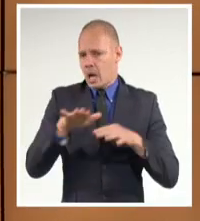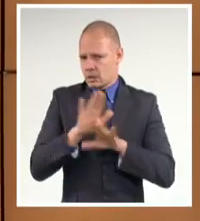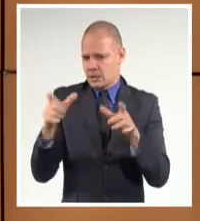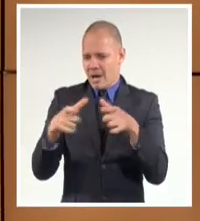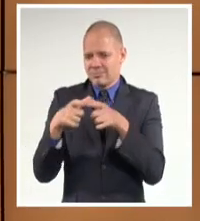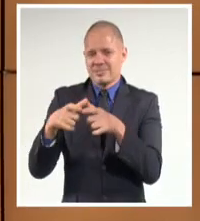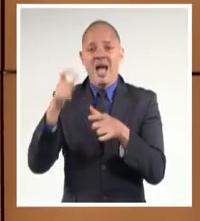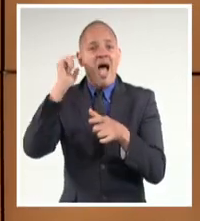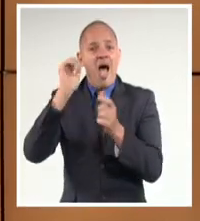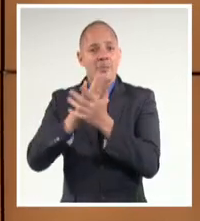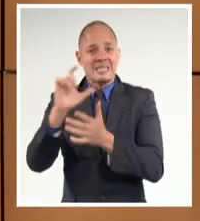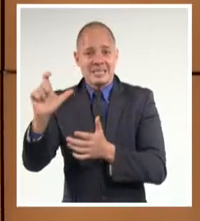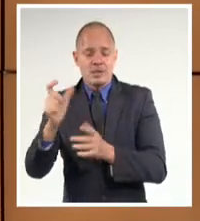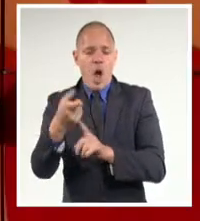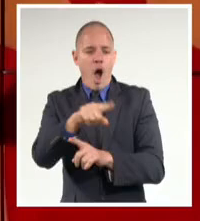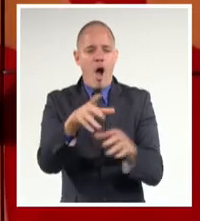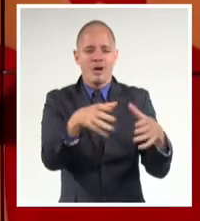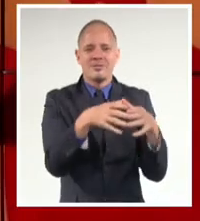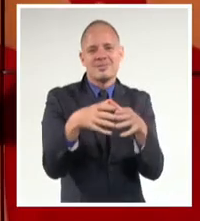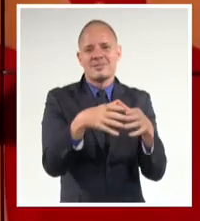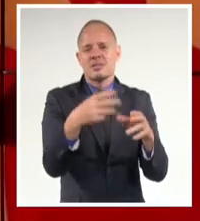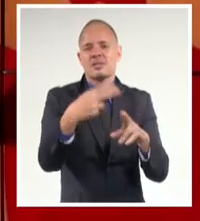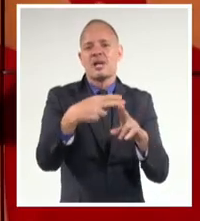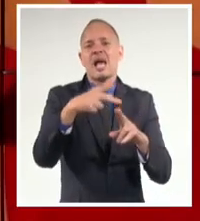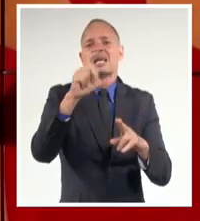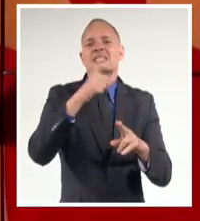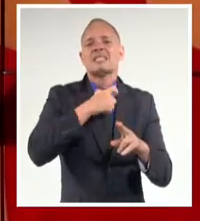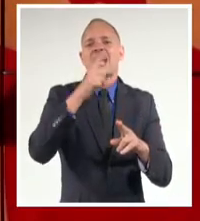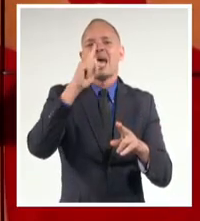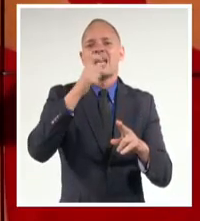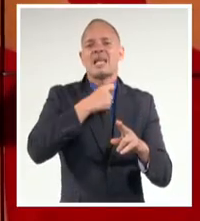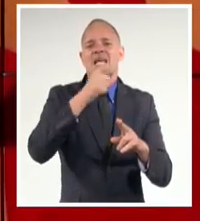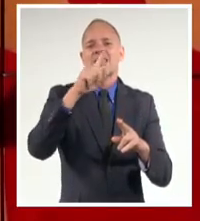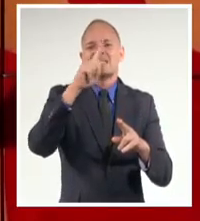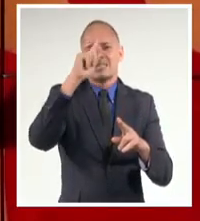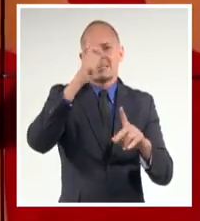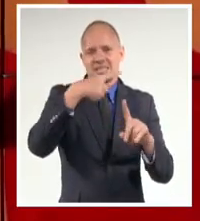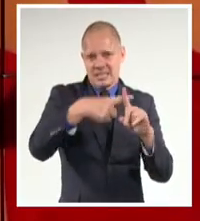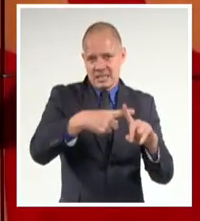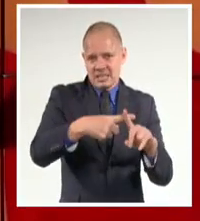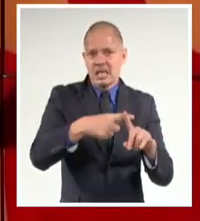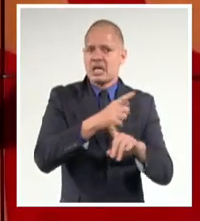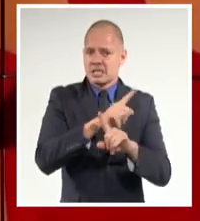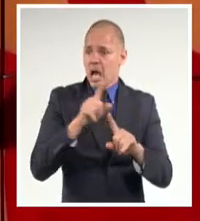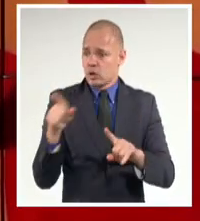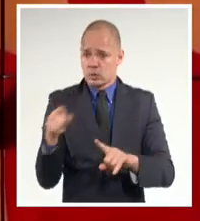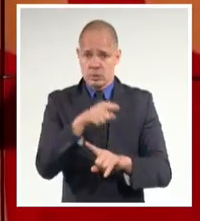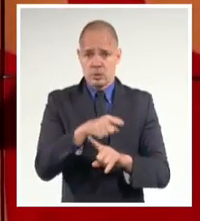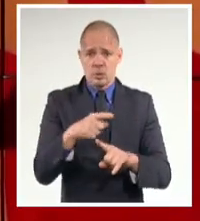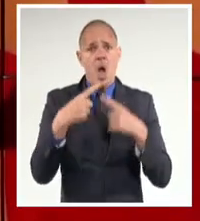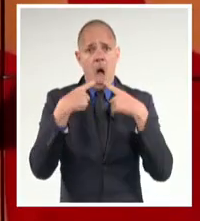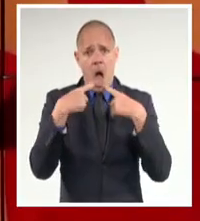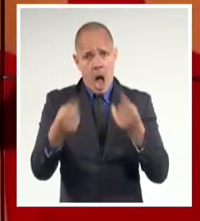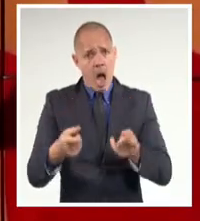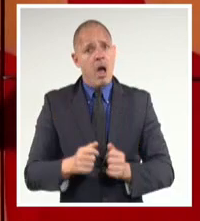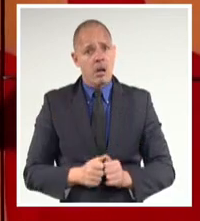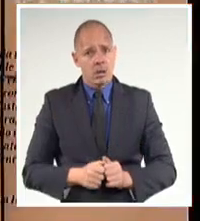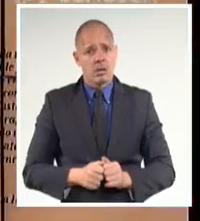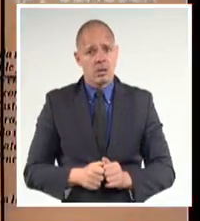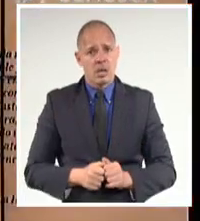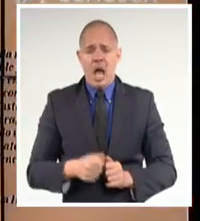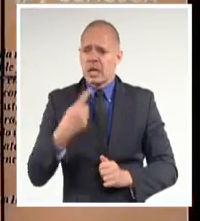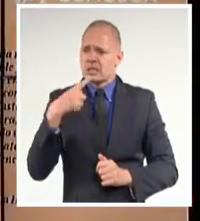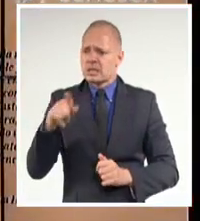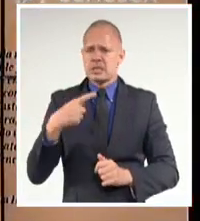Educación Sexual, el CNSEX, han expresado sus posiciones sobre este punto, sin ánimo de juzgar o sancionar, porque sencillamente